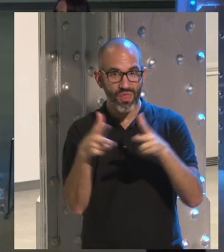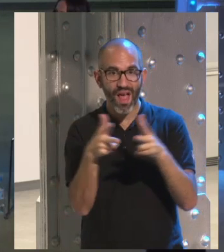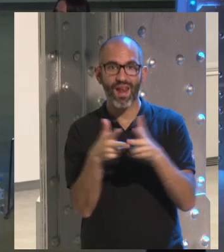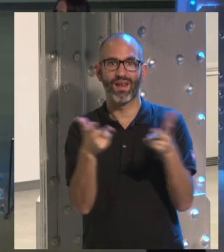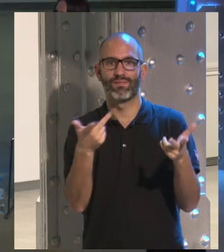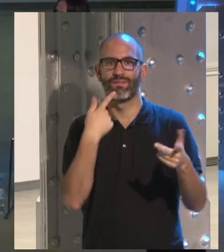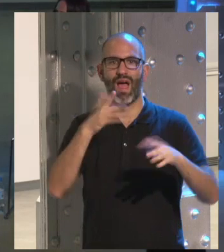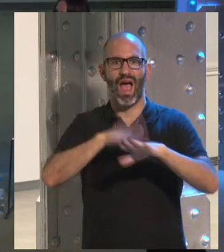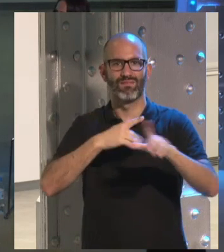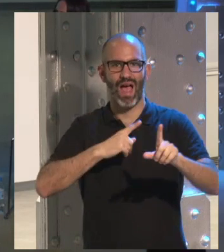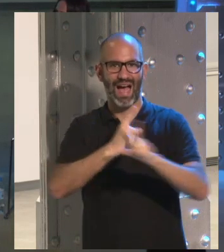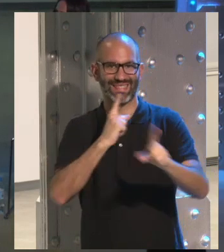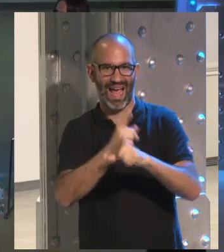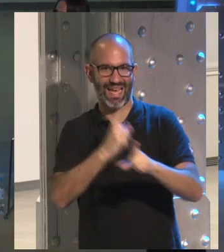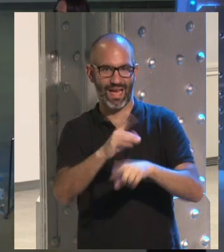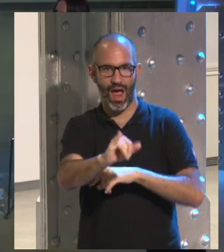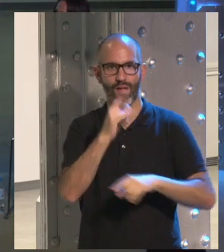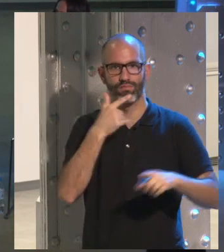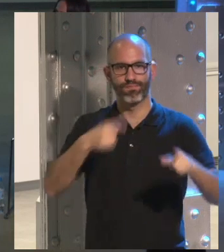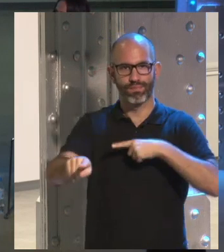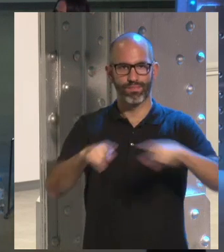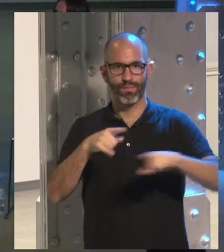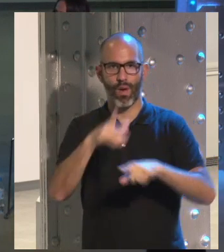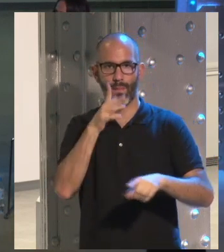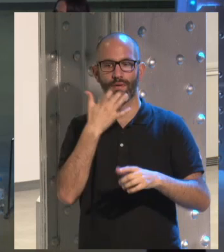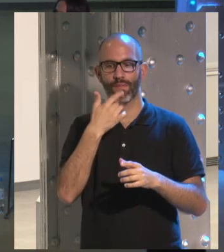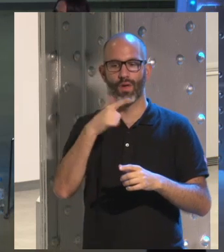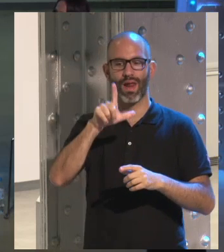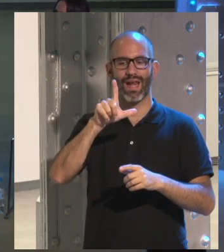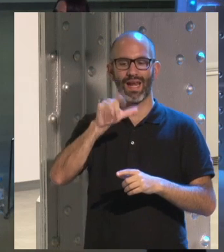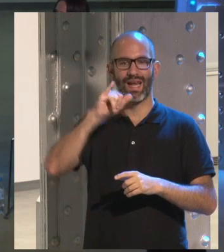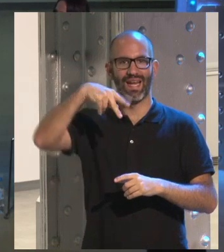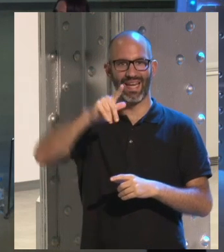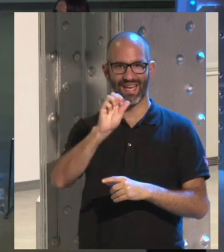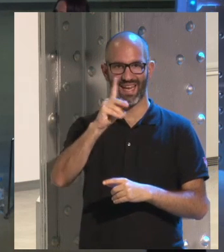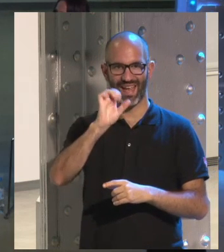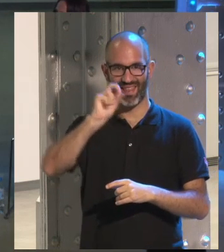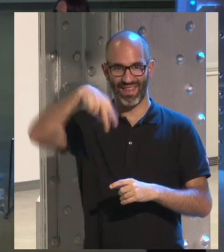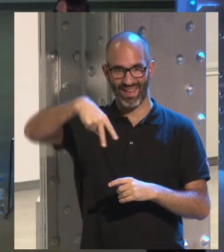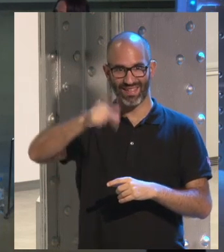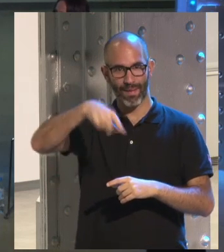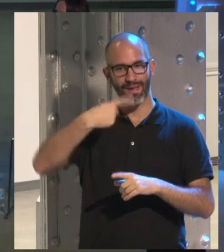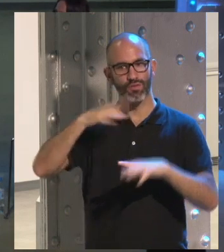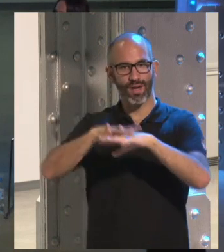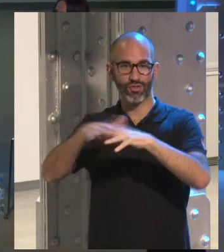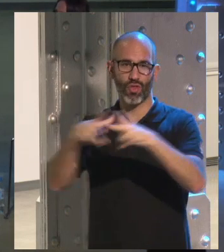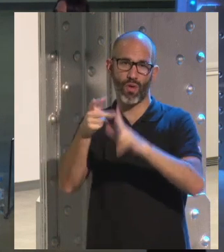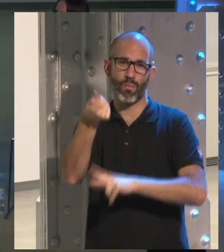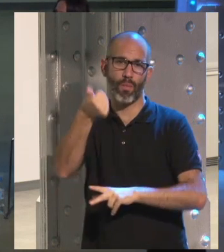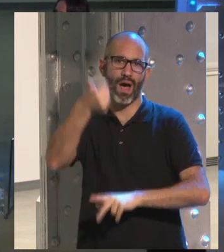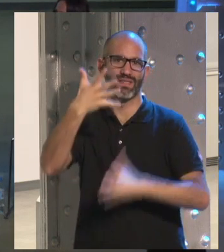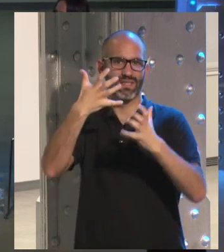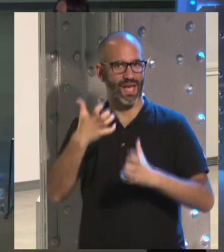reciben ataques como cualquier otra... Por ejemplo, LinkedIn tuvo un ataque brutal en donde todos los usuarios, porque LinkedIn también es una red social, es un poco más